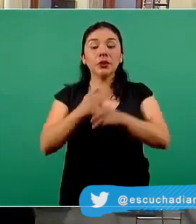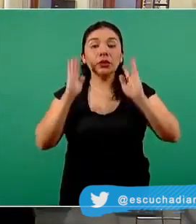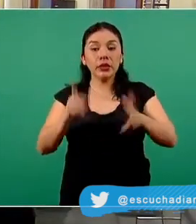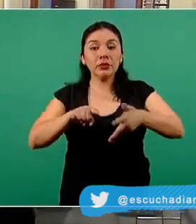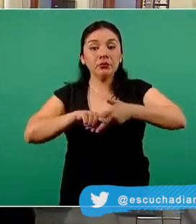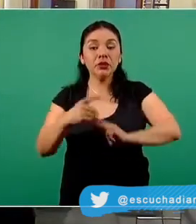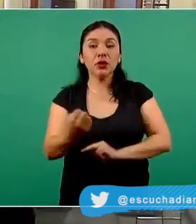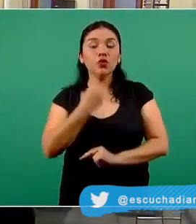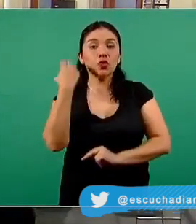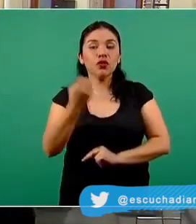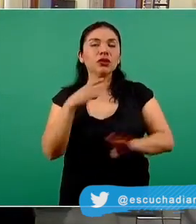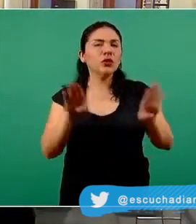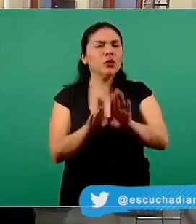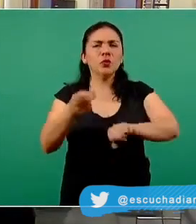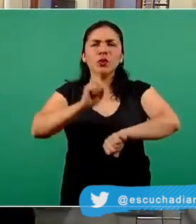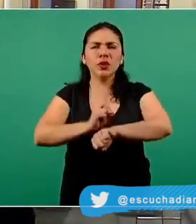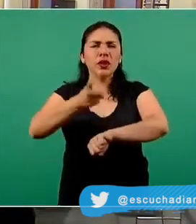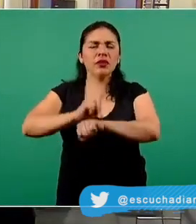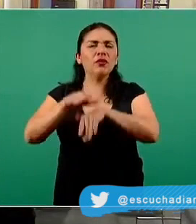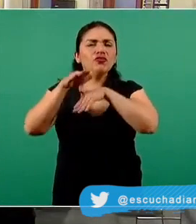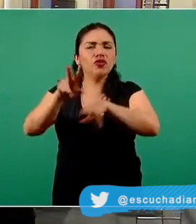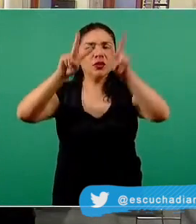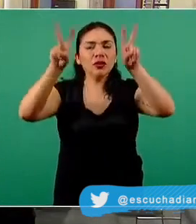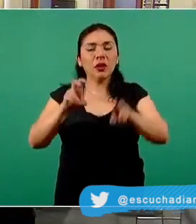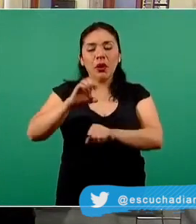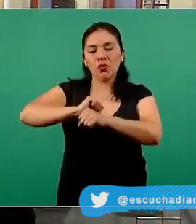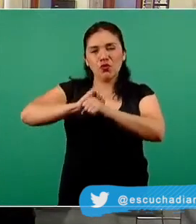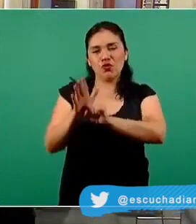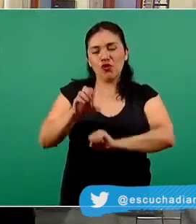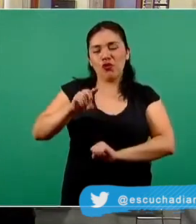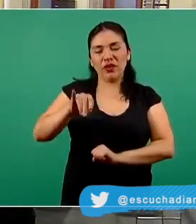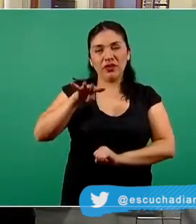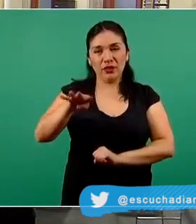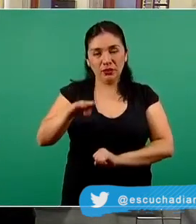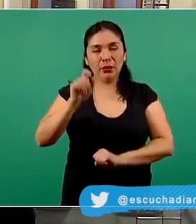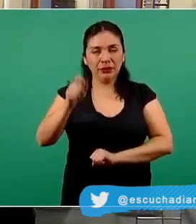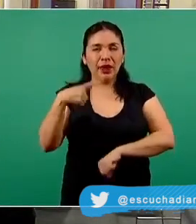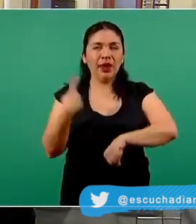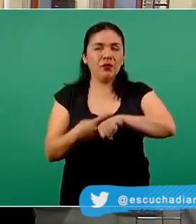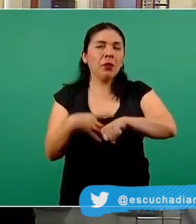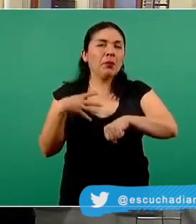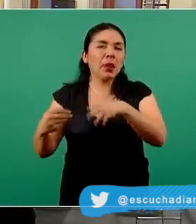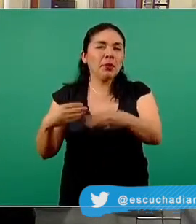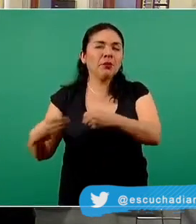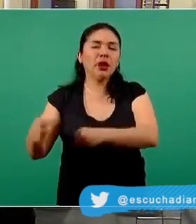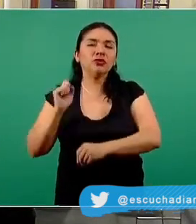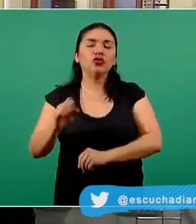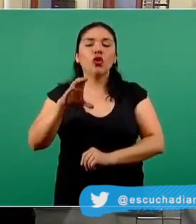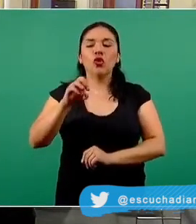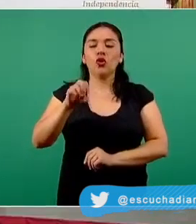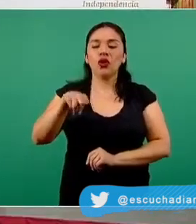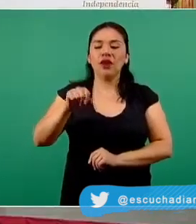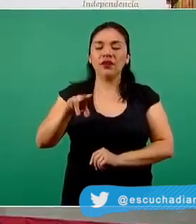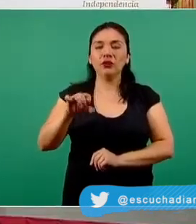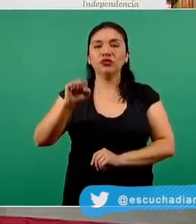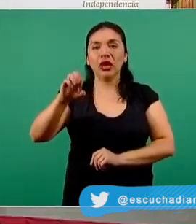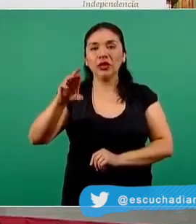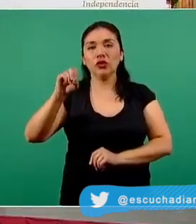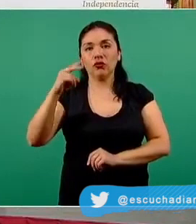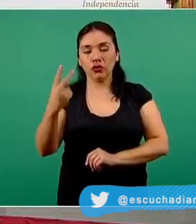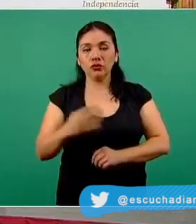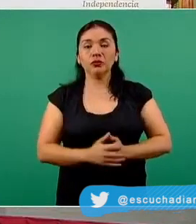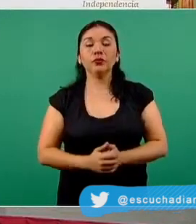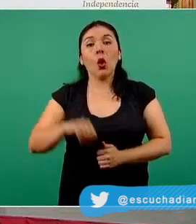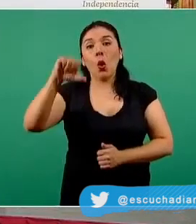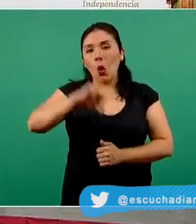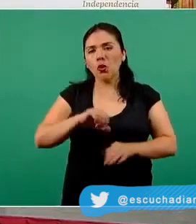iniciar la conferencia de prensa diaria sobre covid 19 la pandemia causada por el coronavirus SARS-CoV-2 hoy